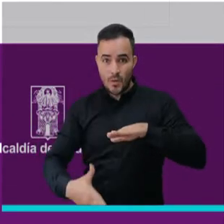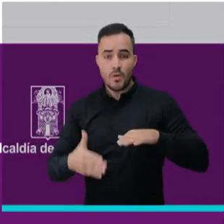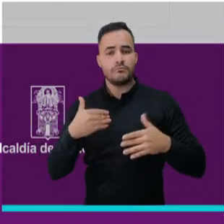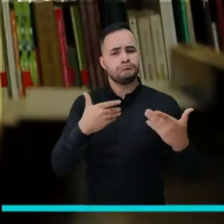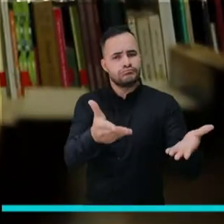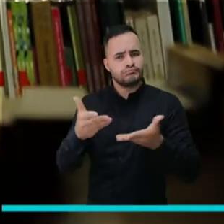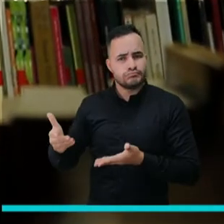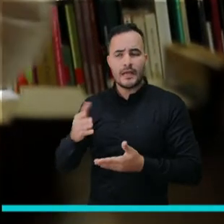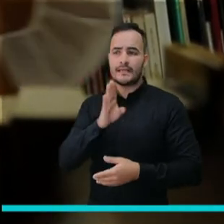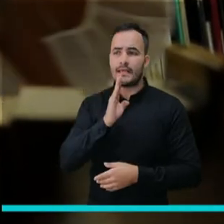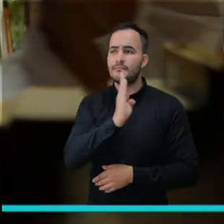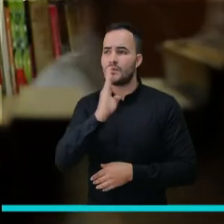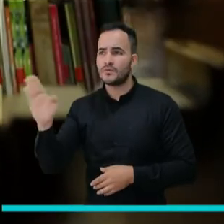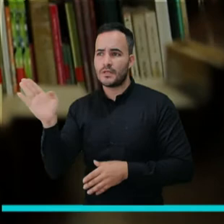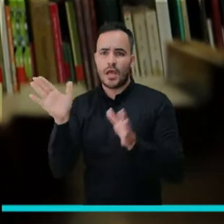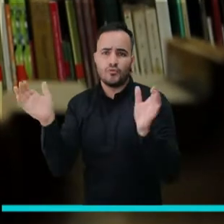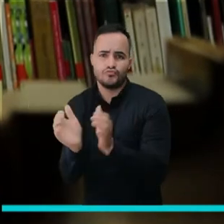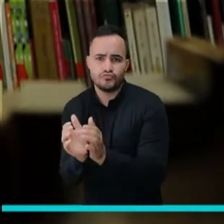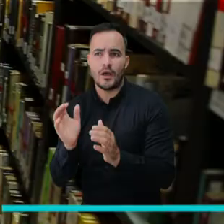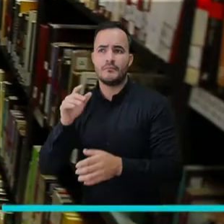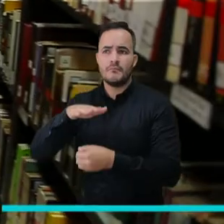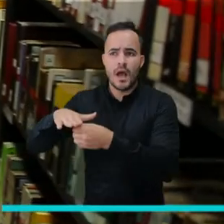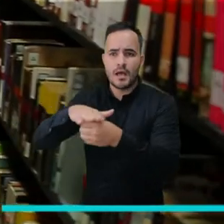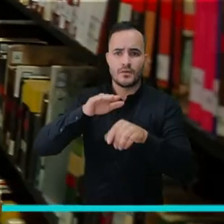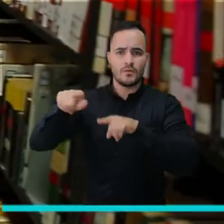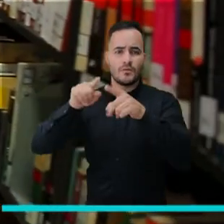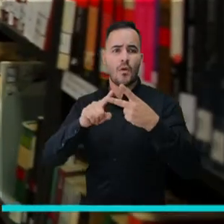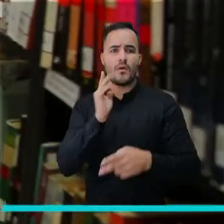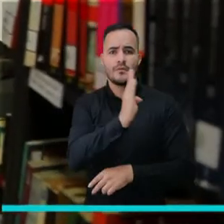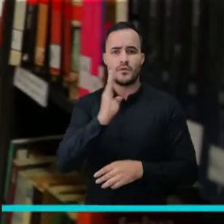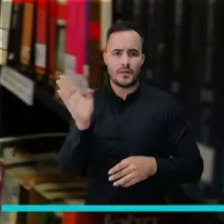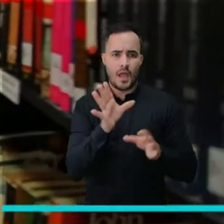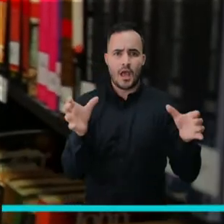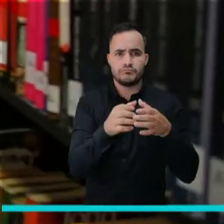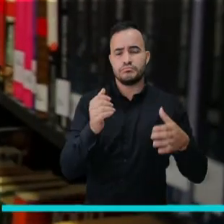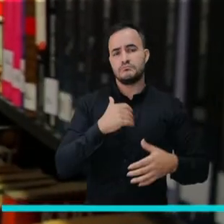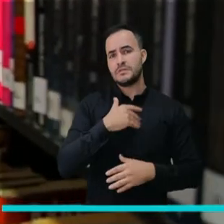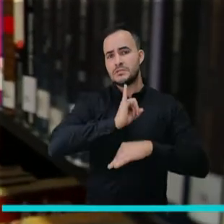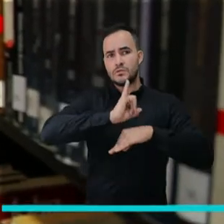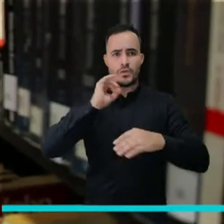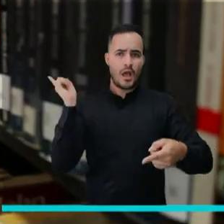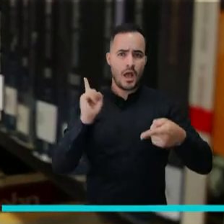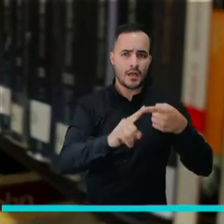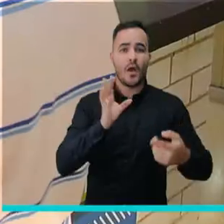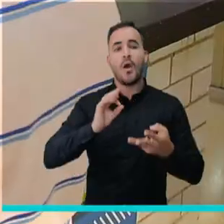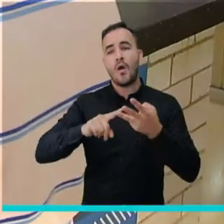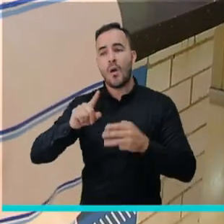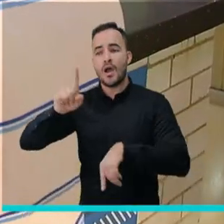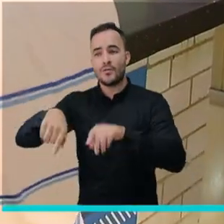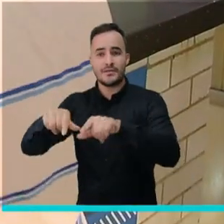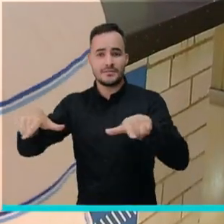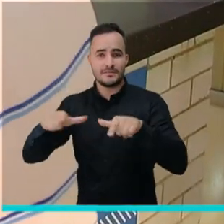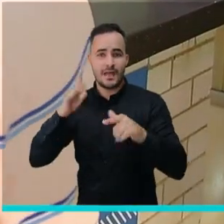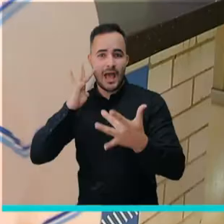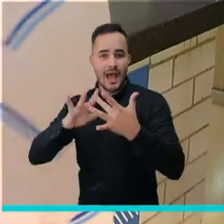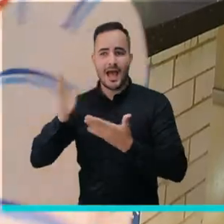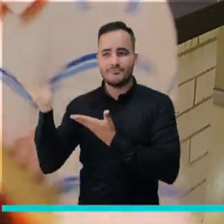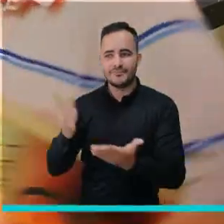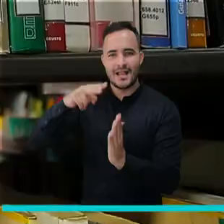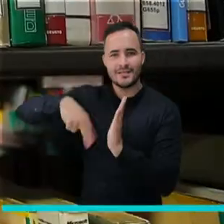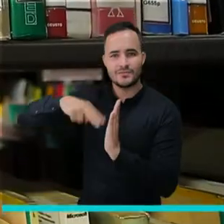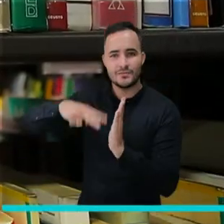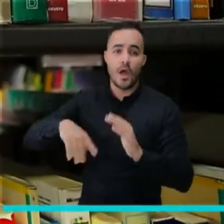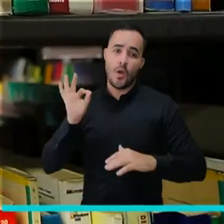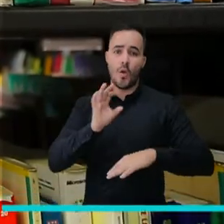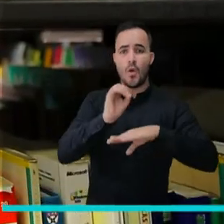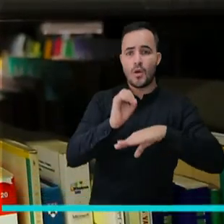6 de julio, podrán participar gestores de bibliotecas comunitarias o populares, barriales, parroquiales y salas de lectura,